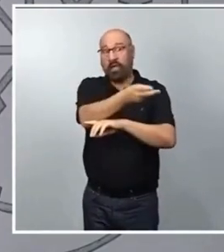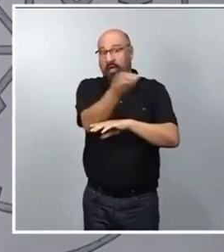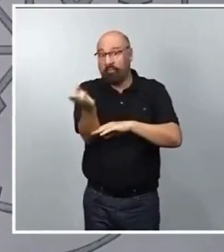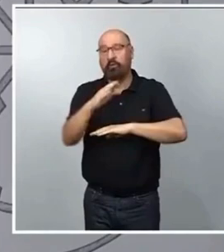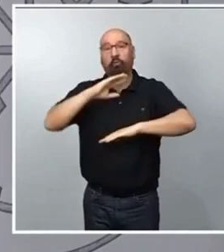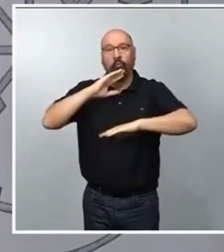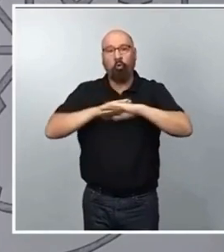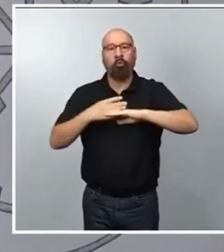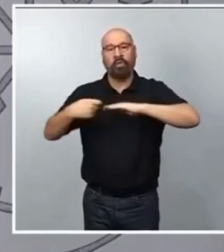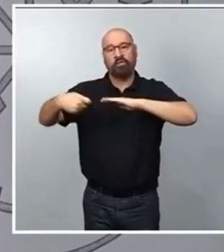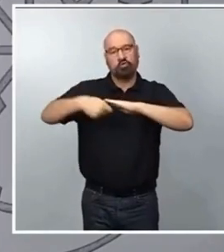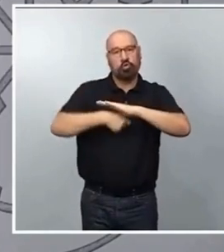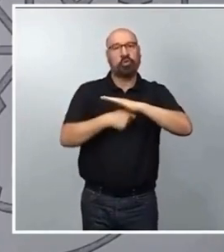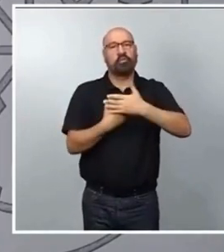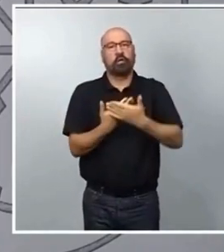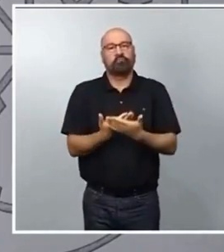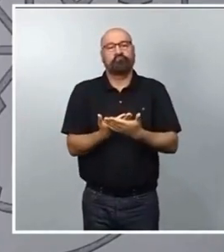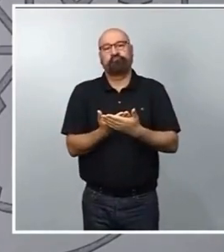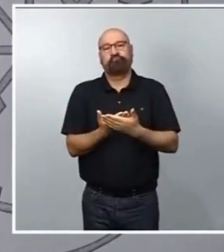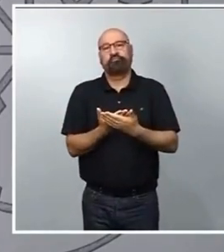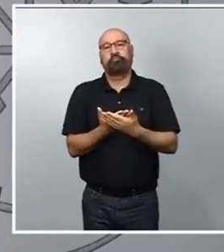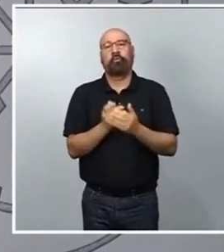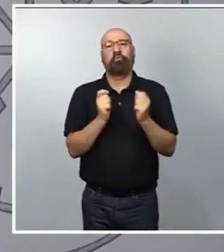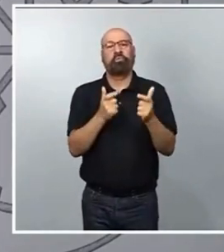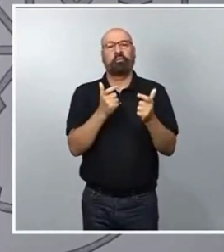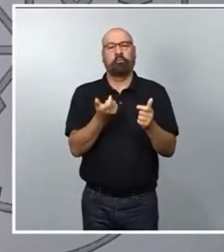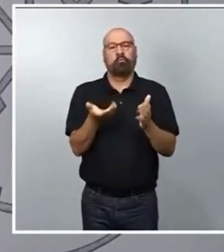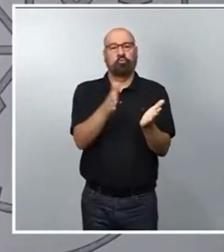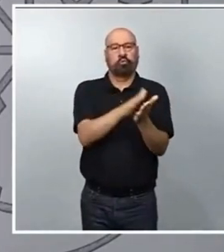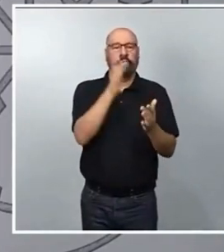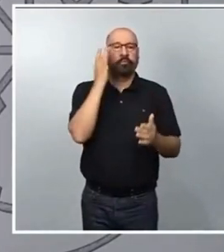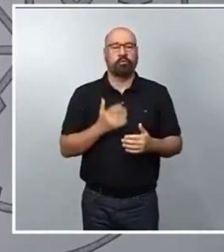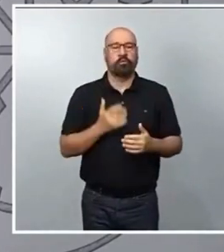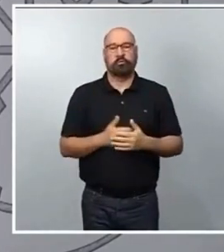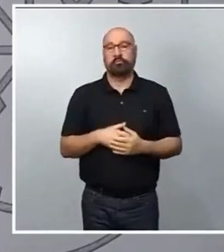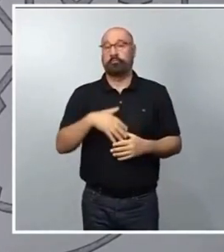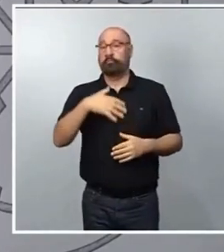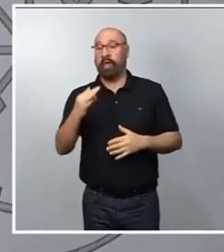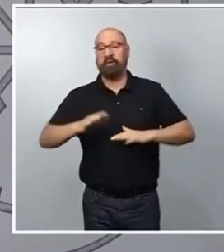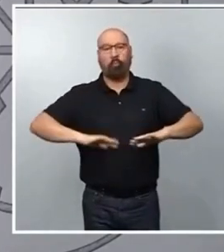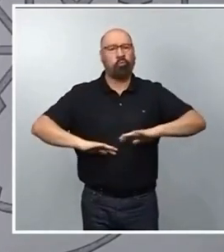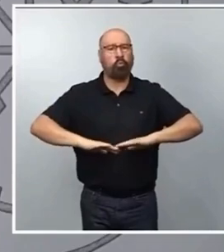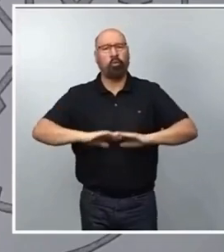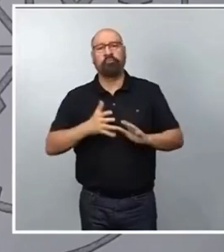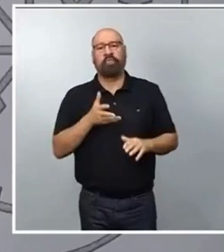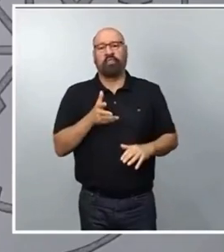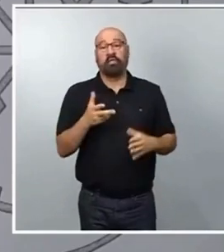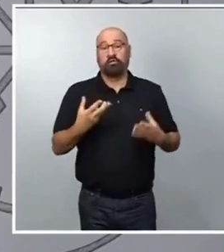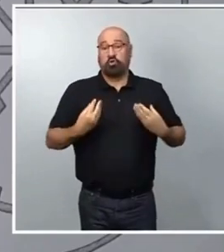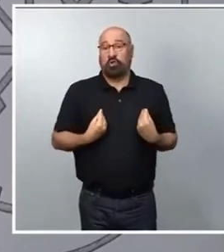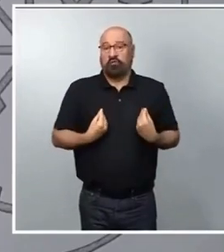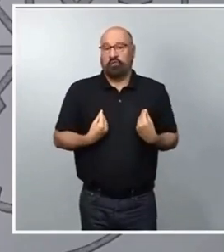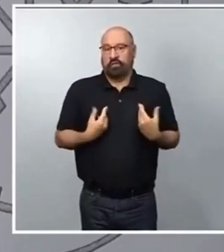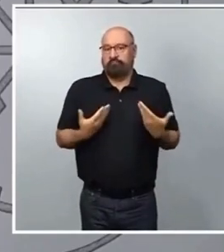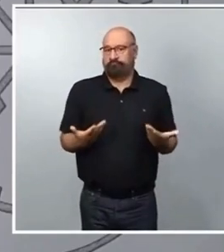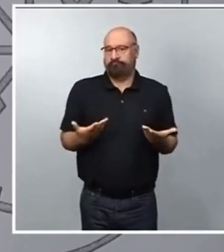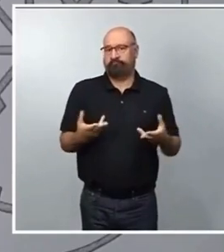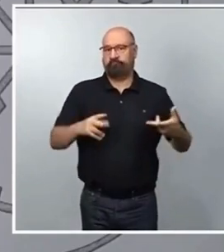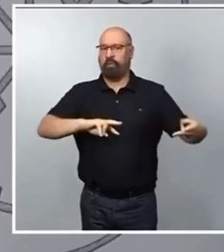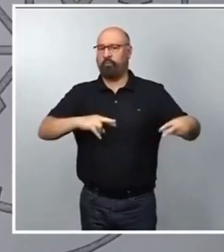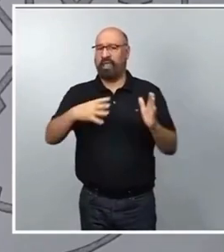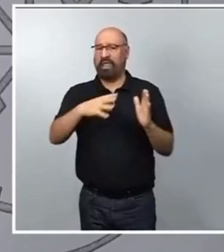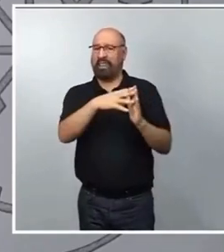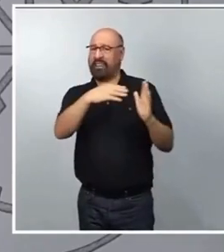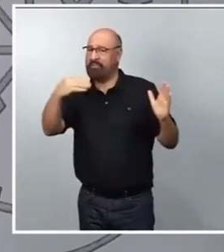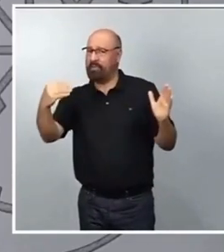concepto amplio de cualquier actuación que afecte a los derechos de la vida cabe una interpretación extensiva que